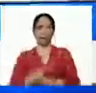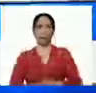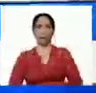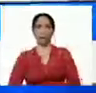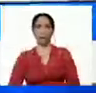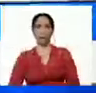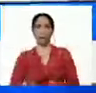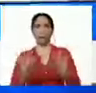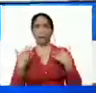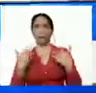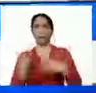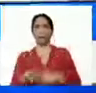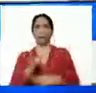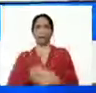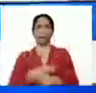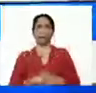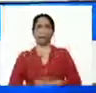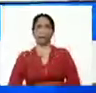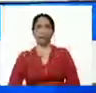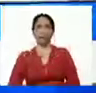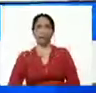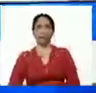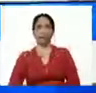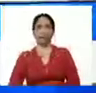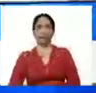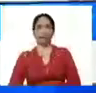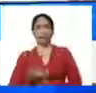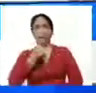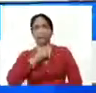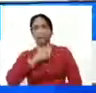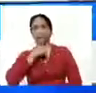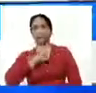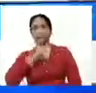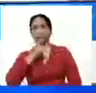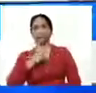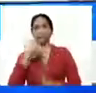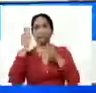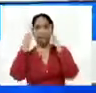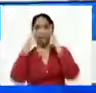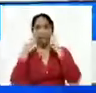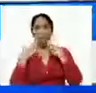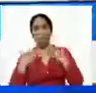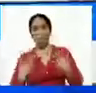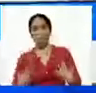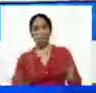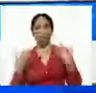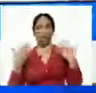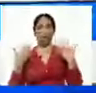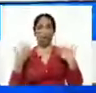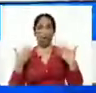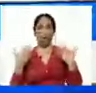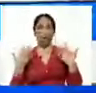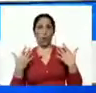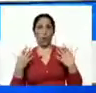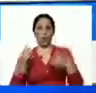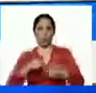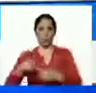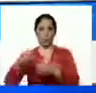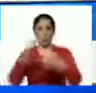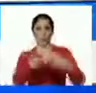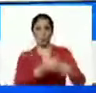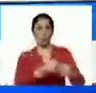candela pura aguantando allí resistiendo y sembrando